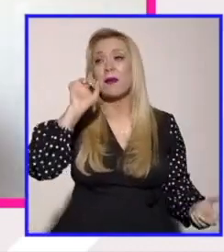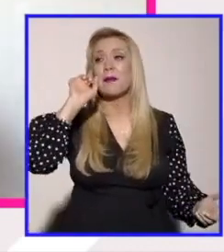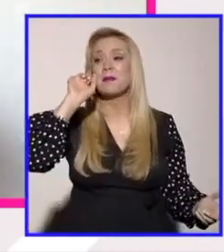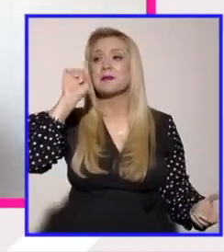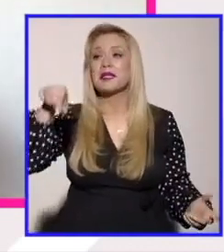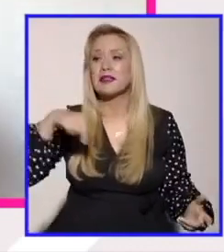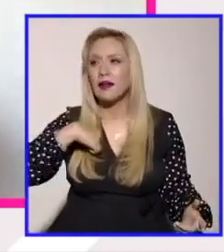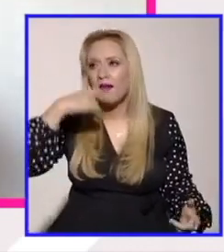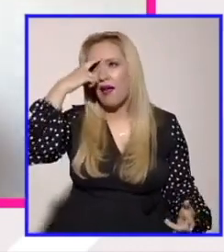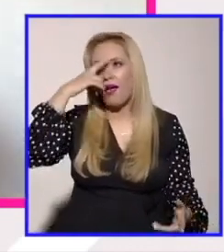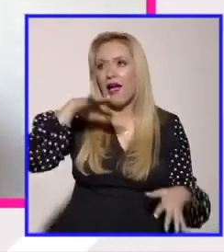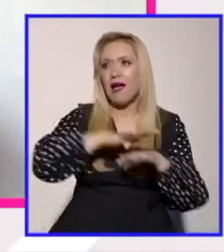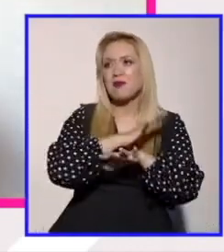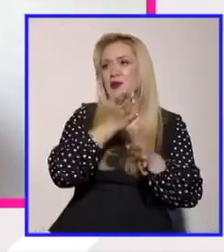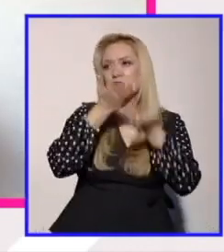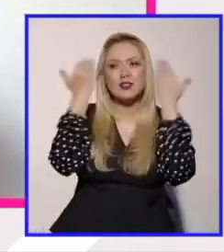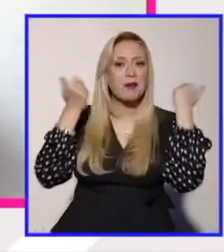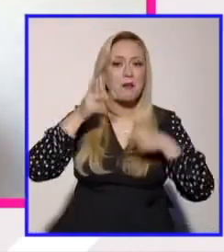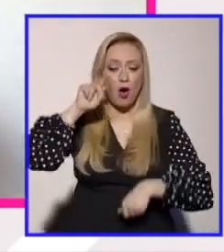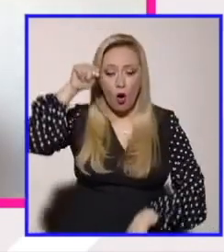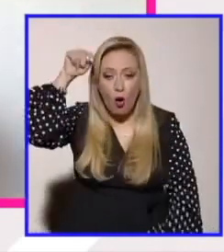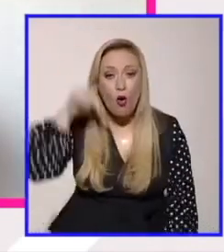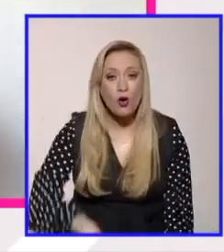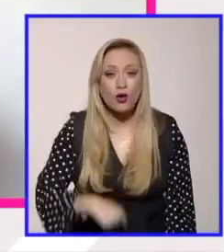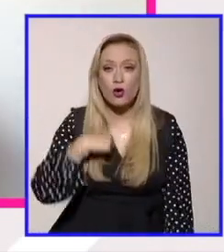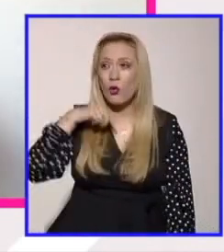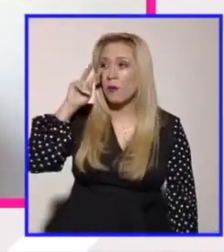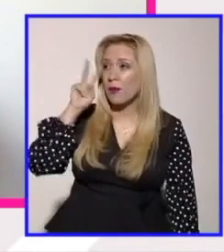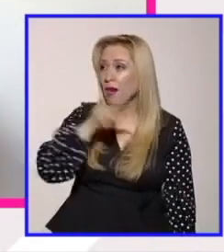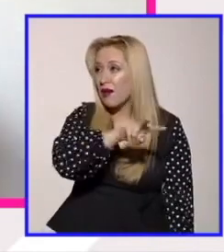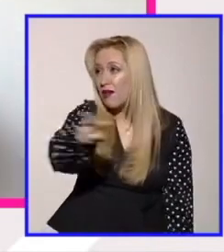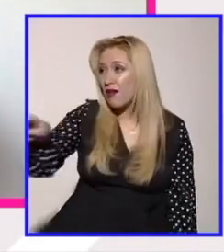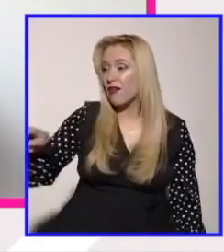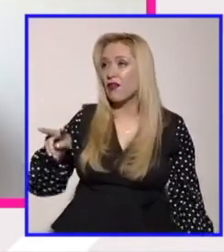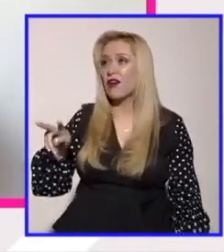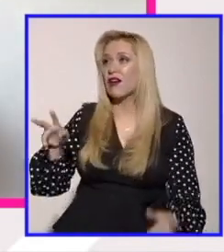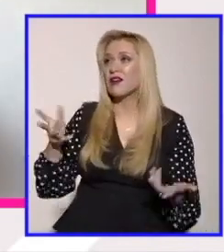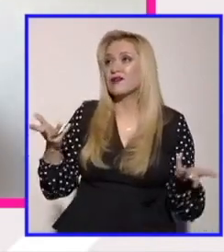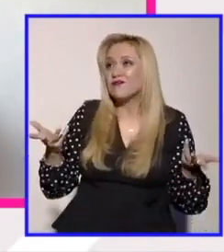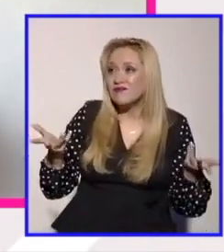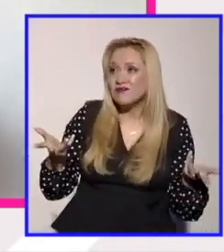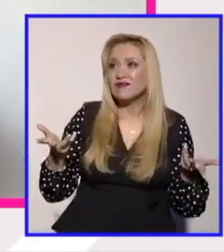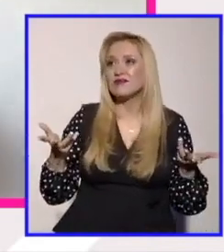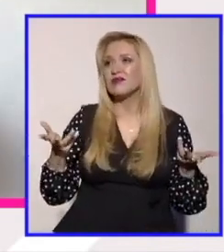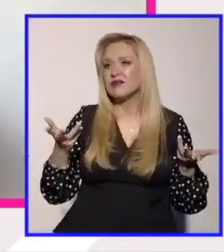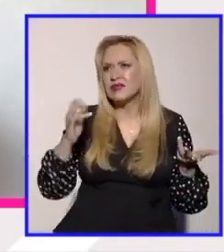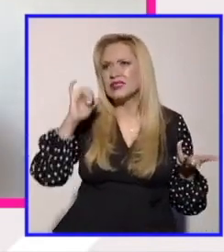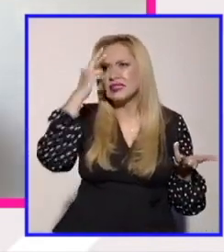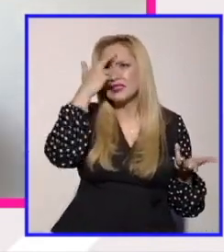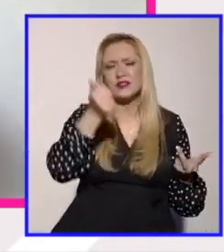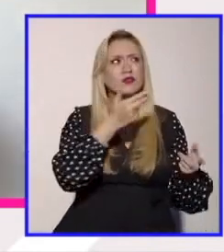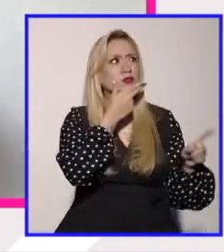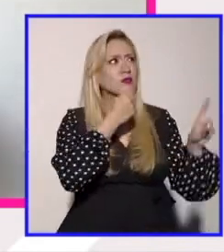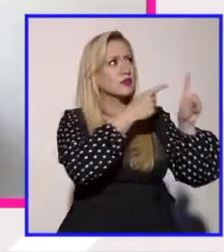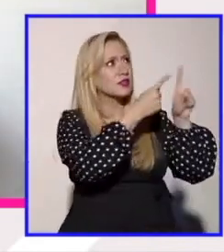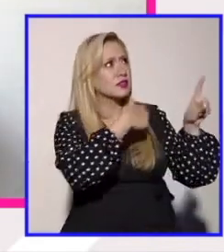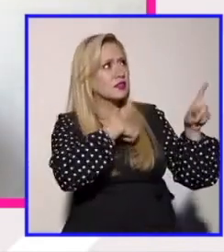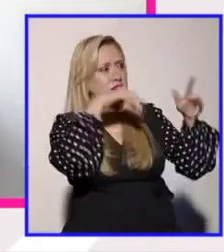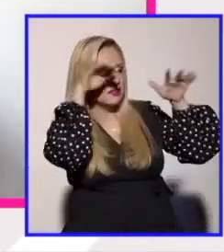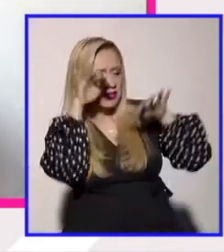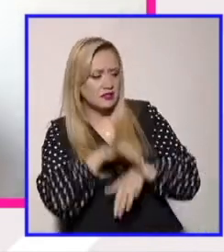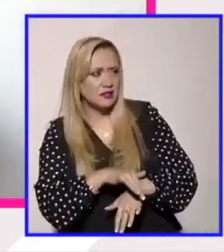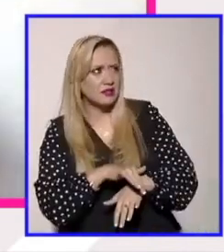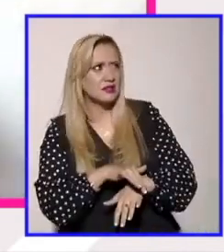quizás más útil hablar de antipatriarcal pero creo que como bien dijo también Shibón los feminismos son